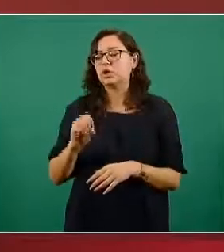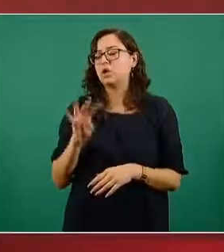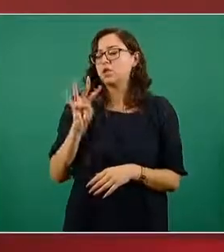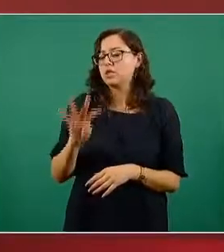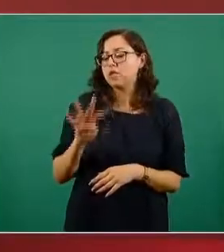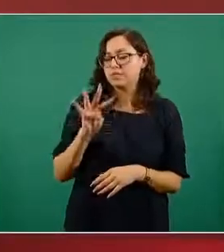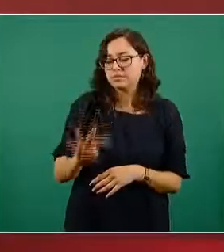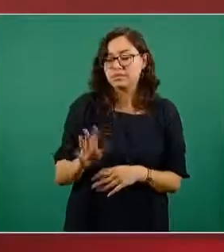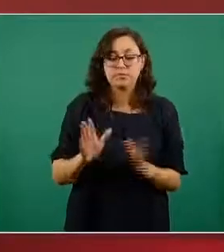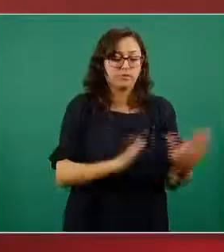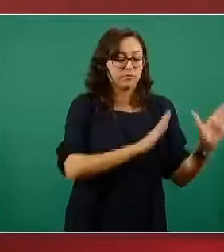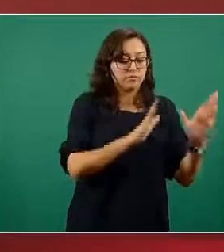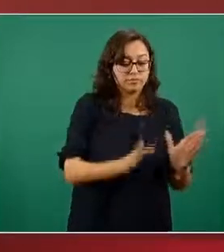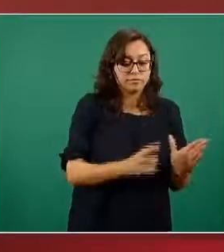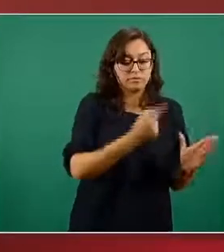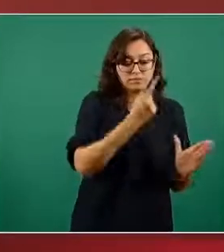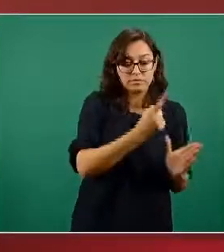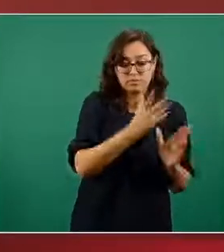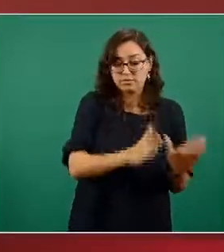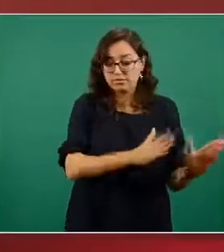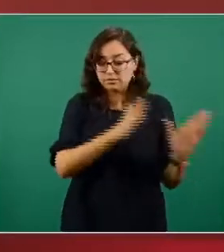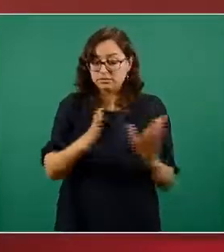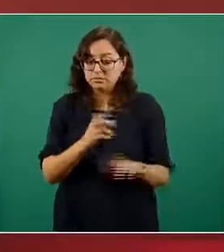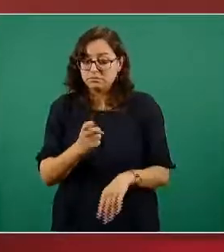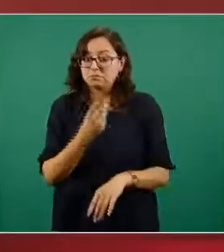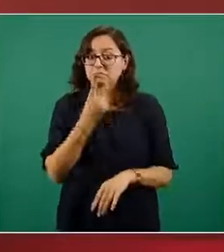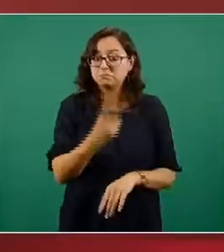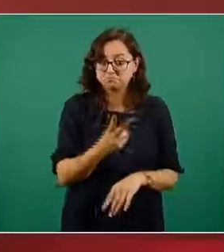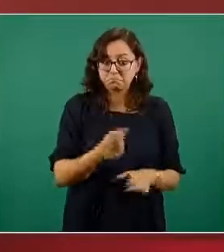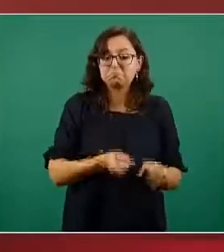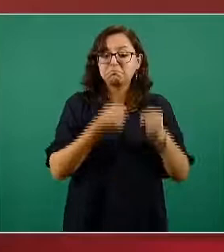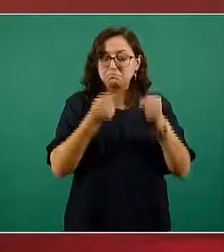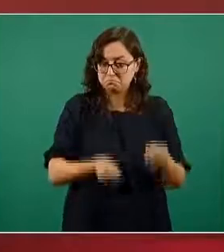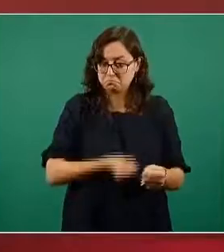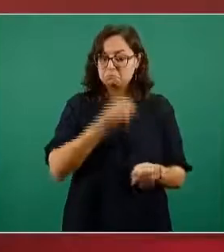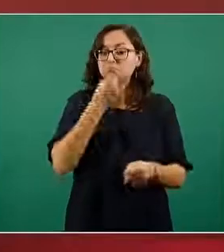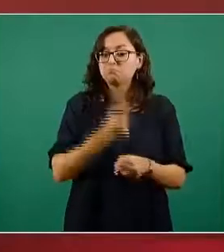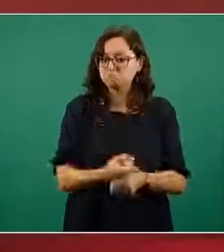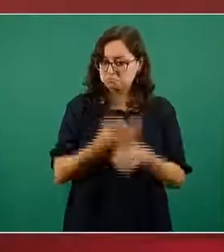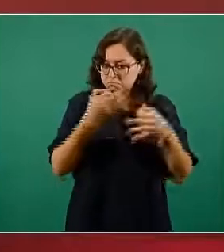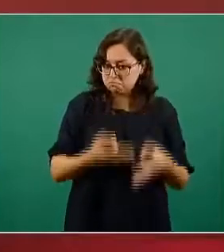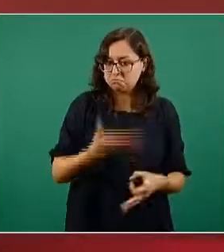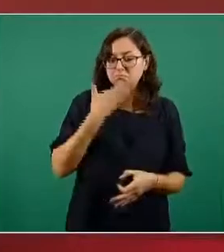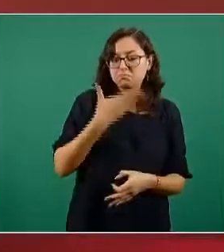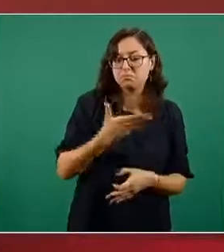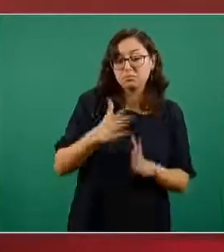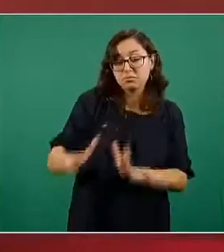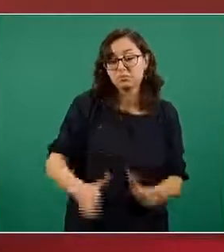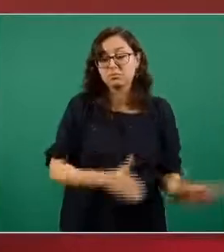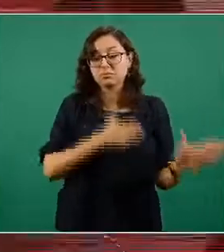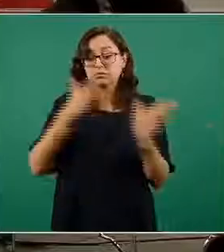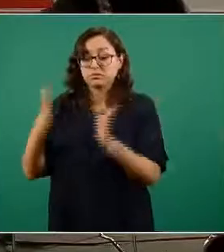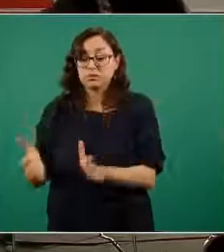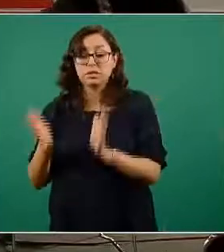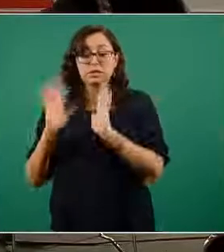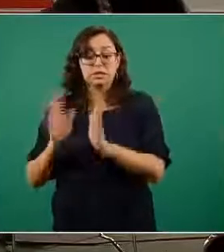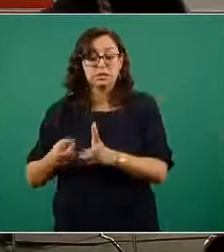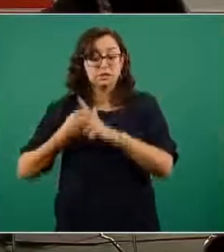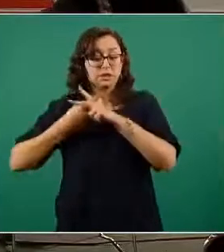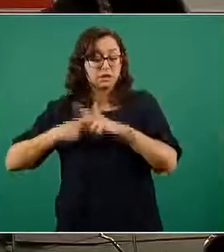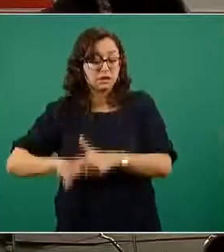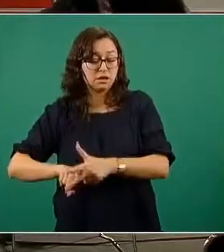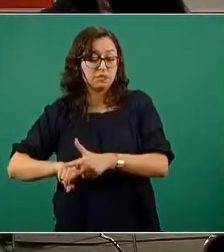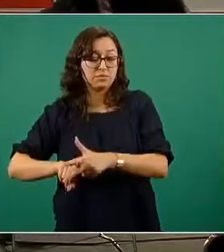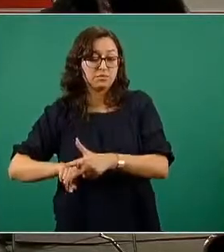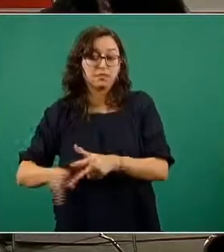demostrado en las fases 1 y 2 tener un perfil de seguridad importante y posteriormente se condujo ya un